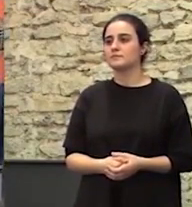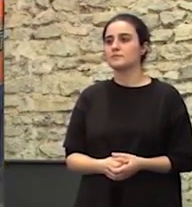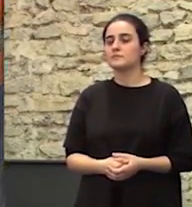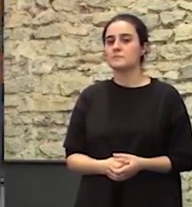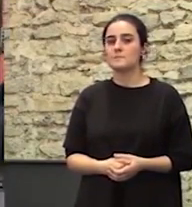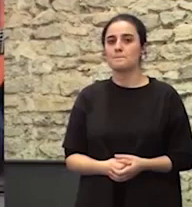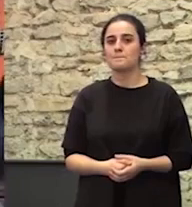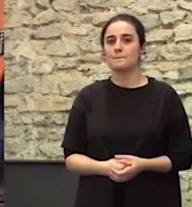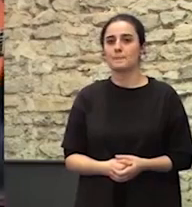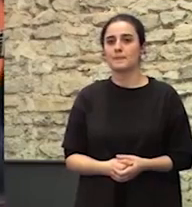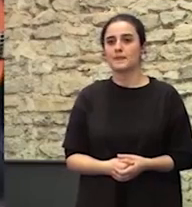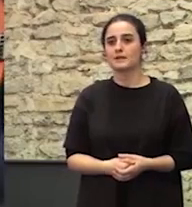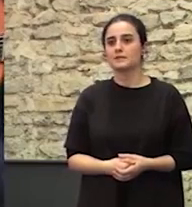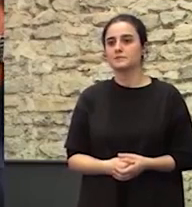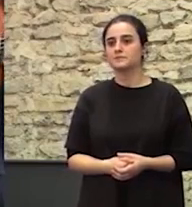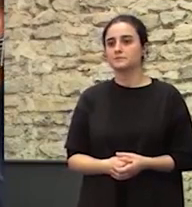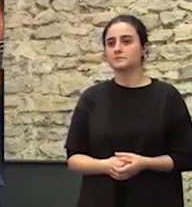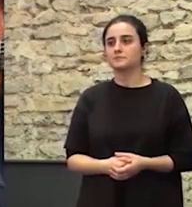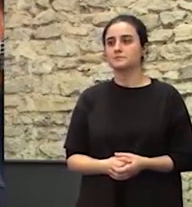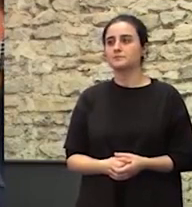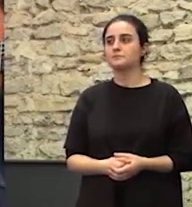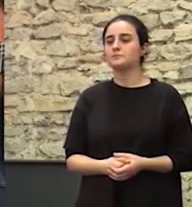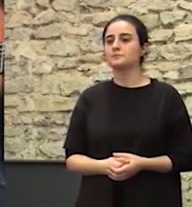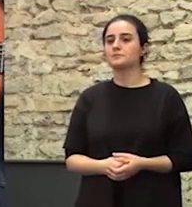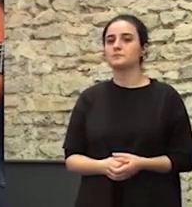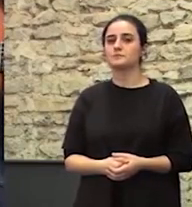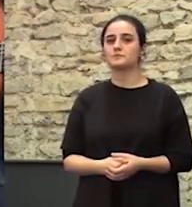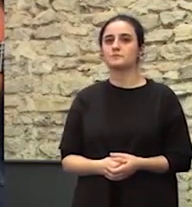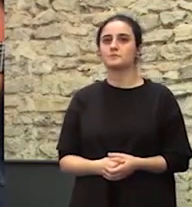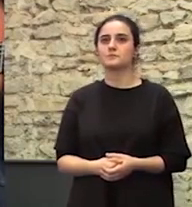gitanos Se van